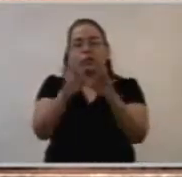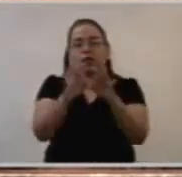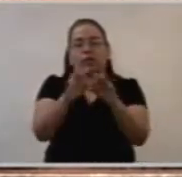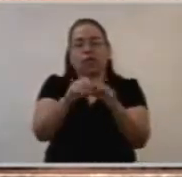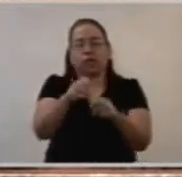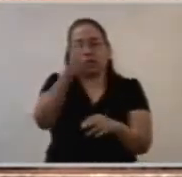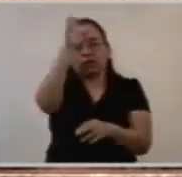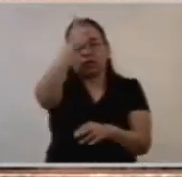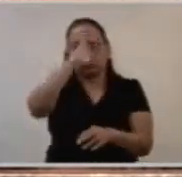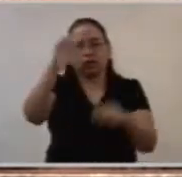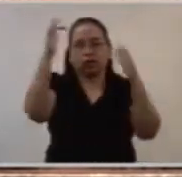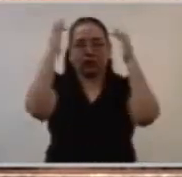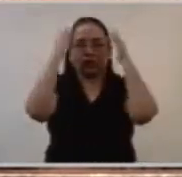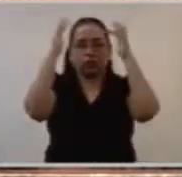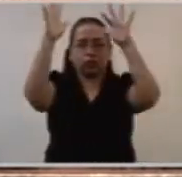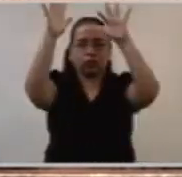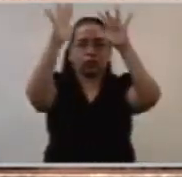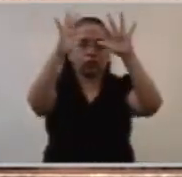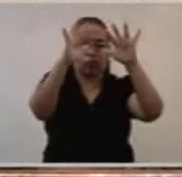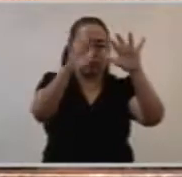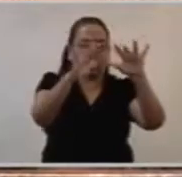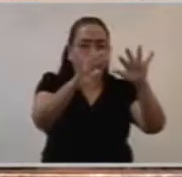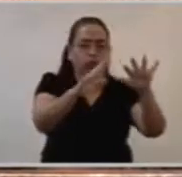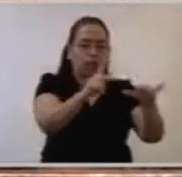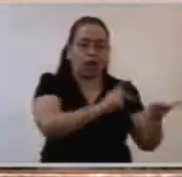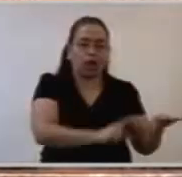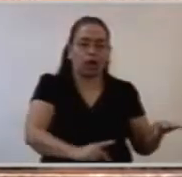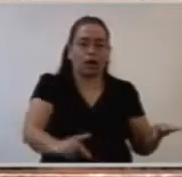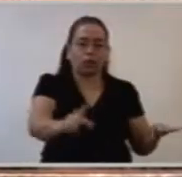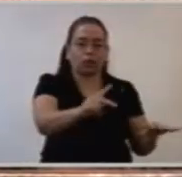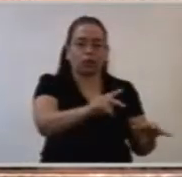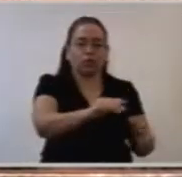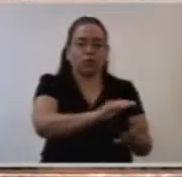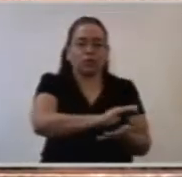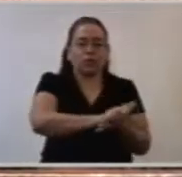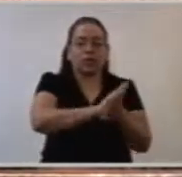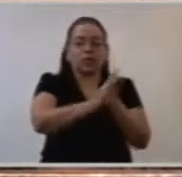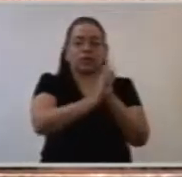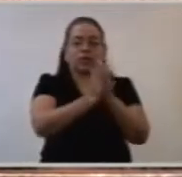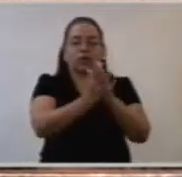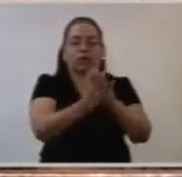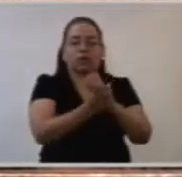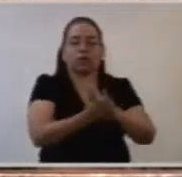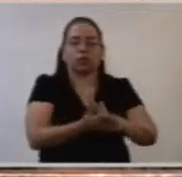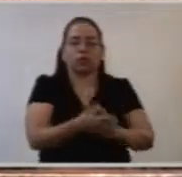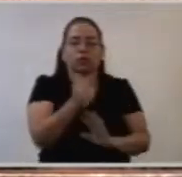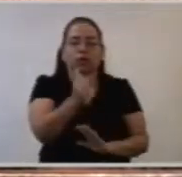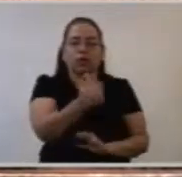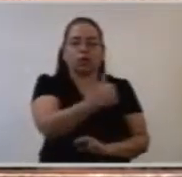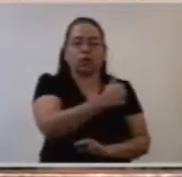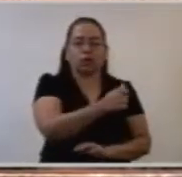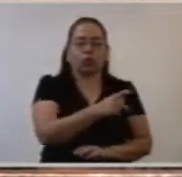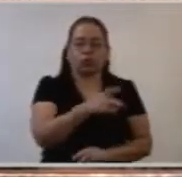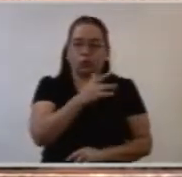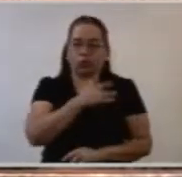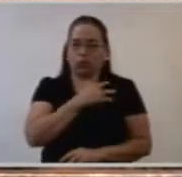corazones a aceptar humildemente la palabra del Señor.